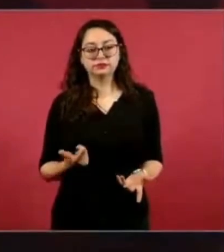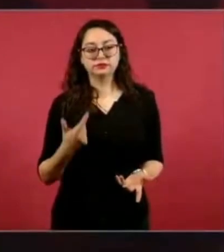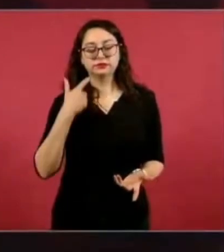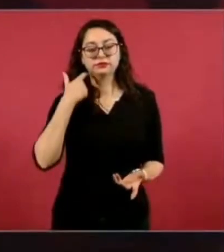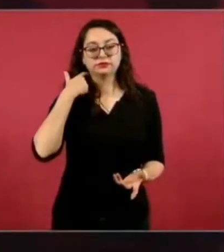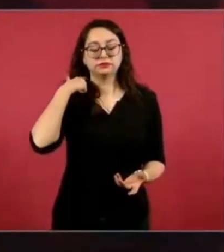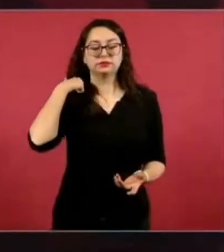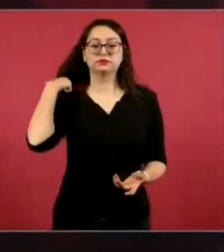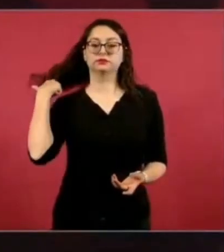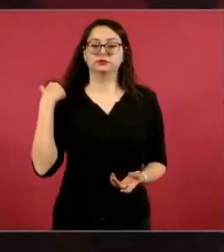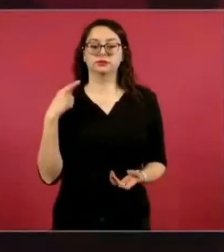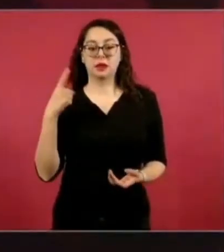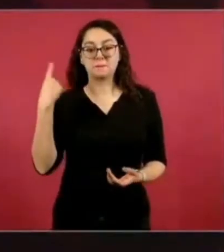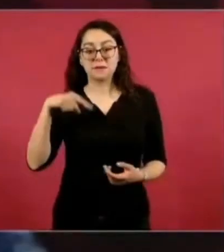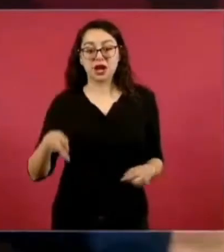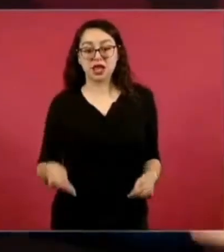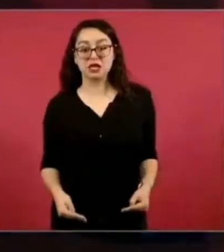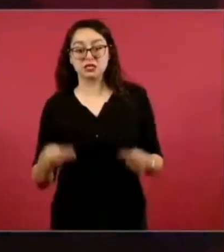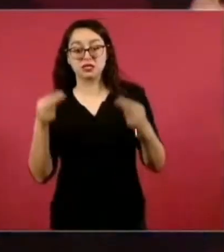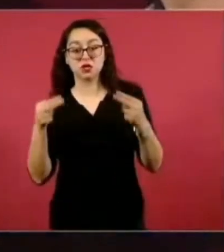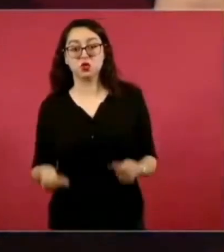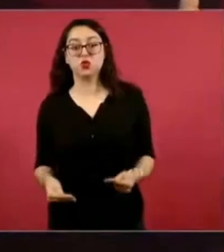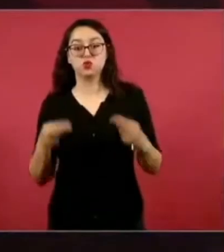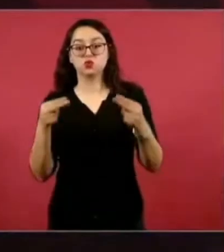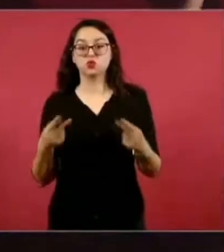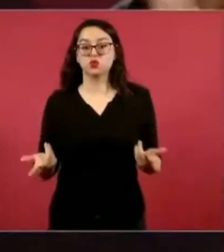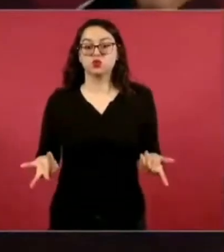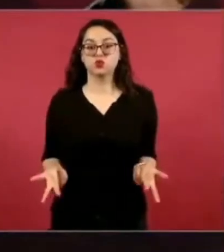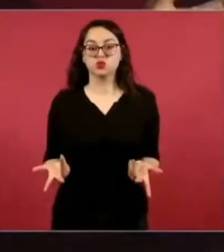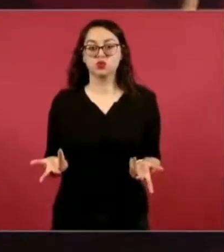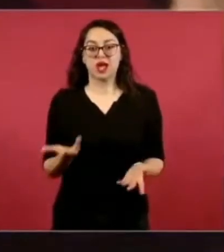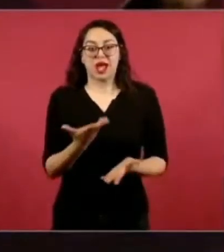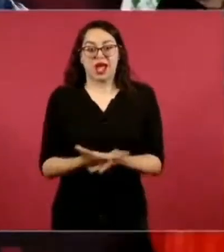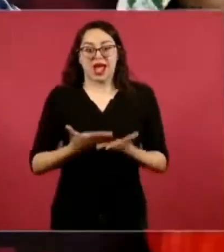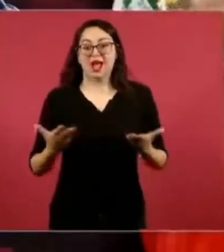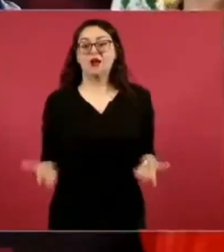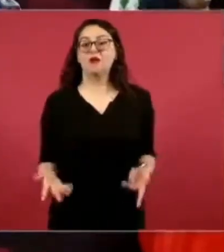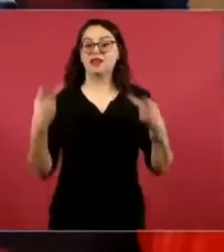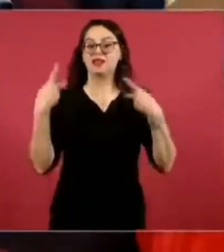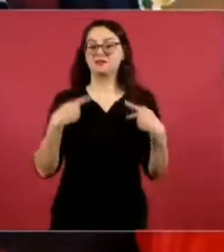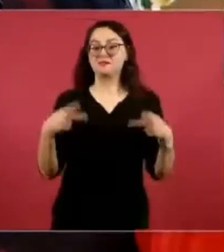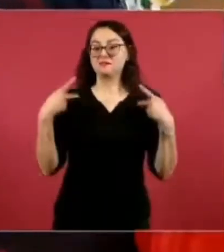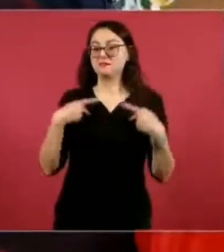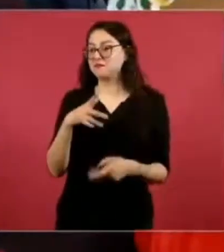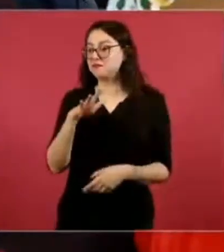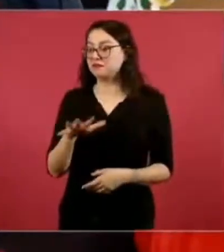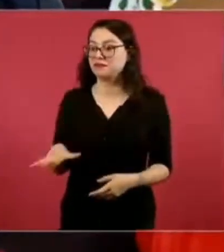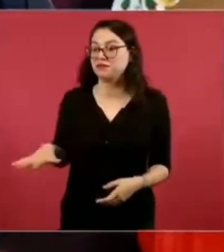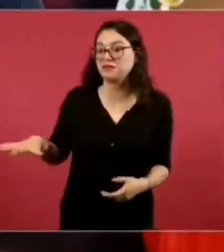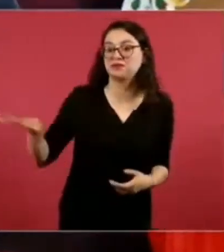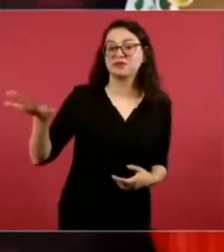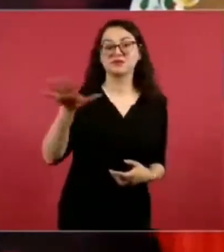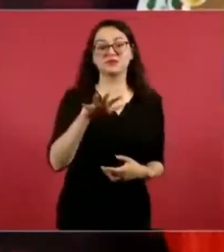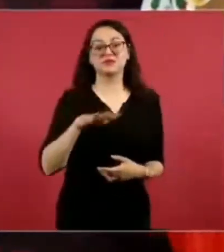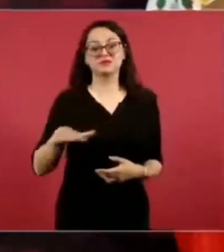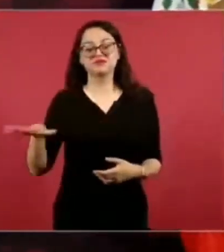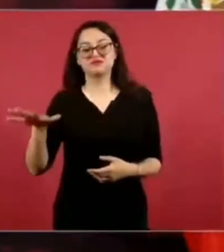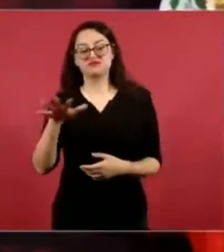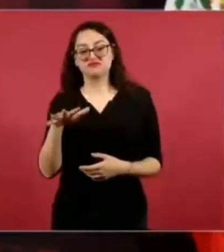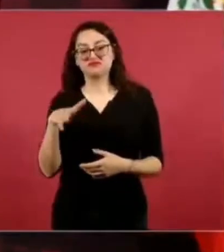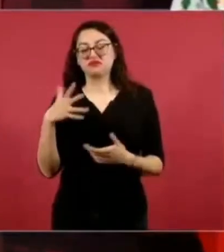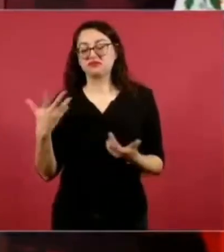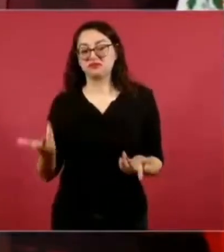y ahora hay ejidatarios millonarios